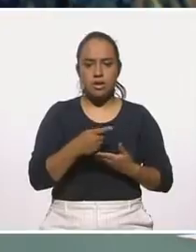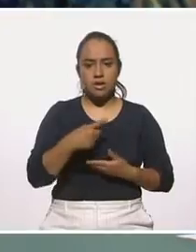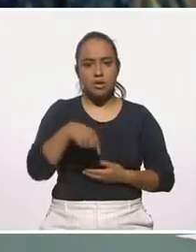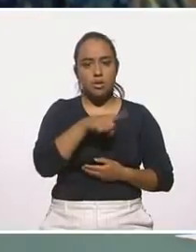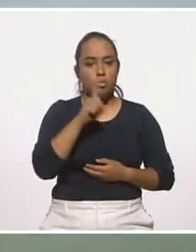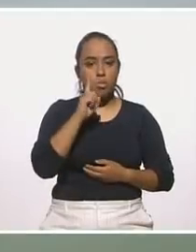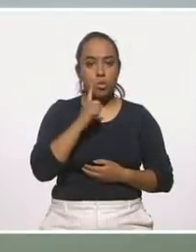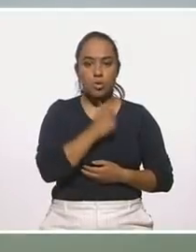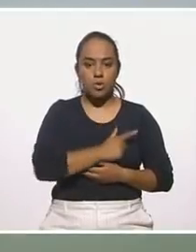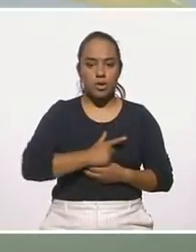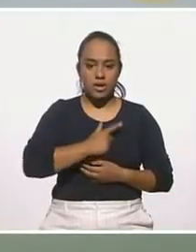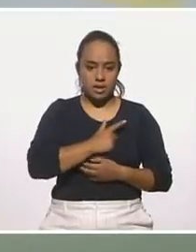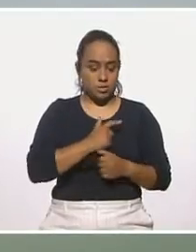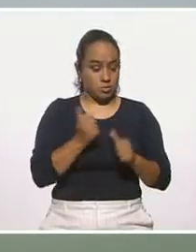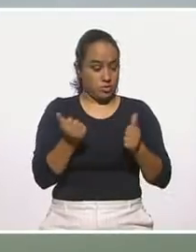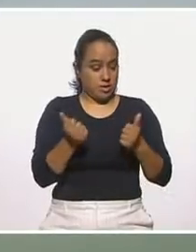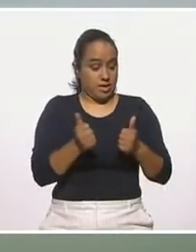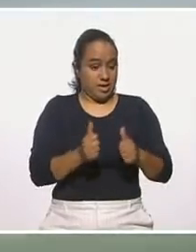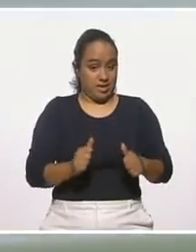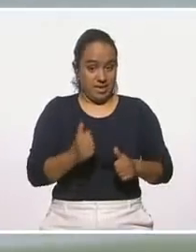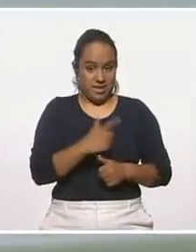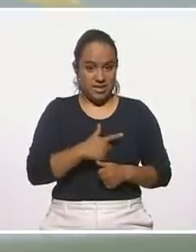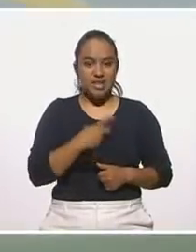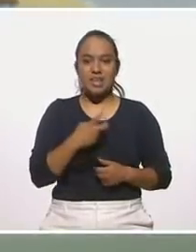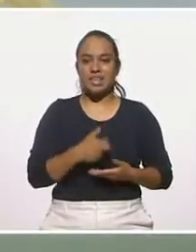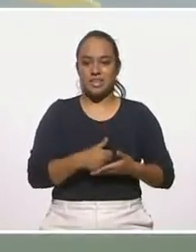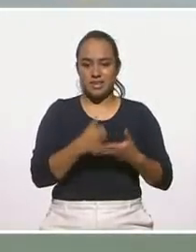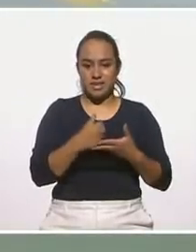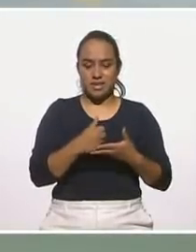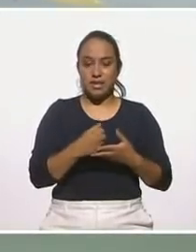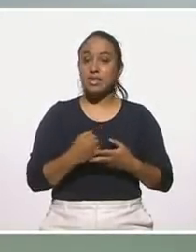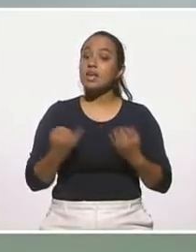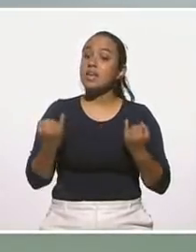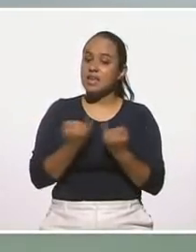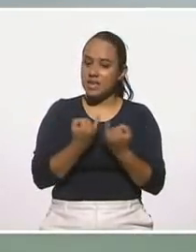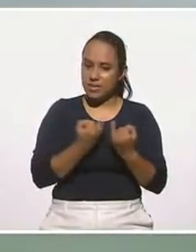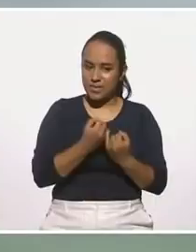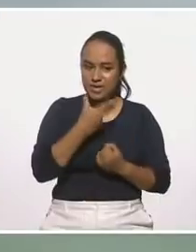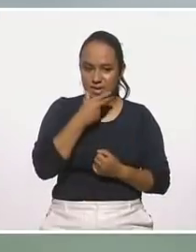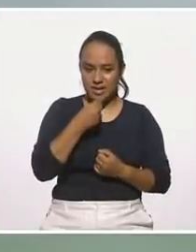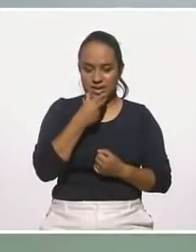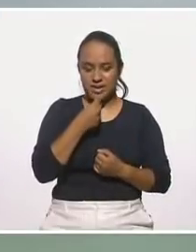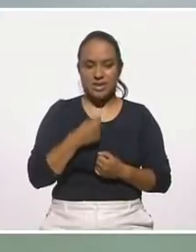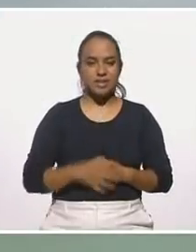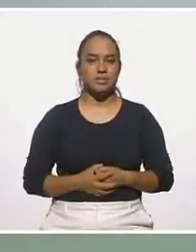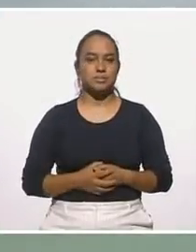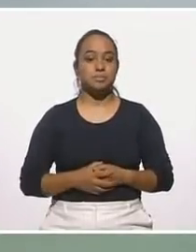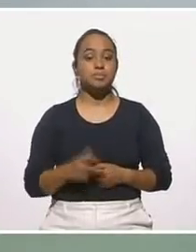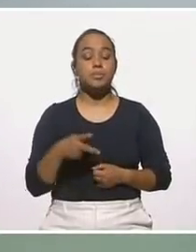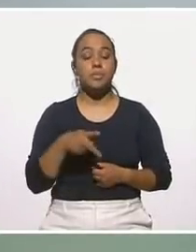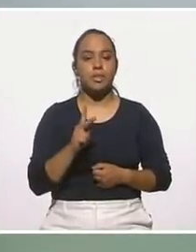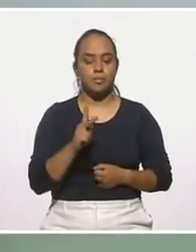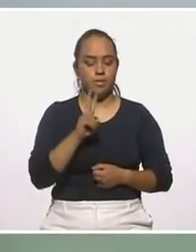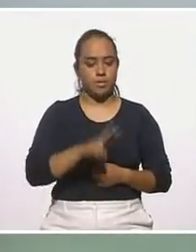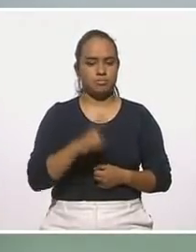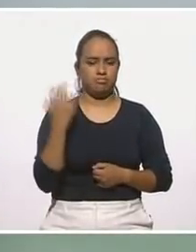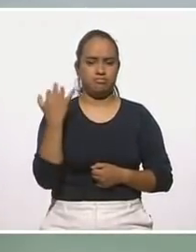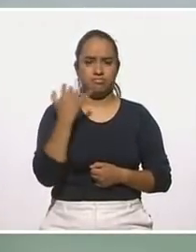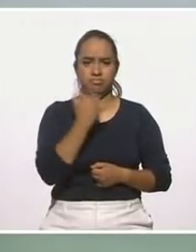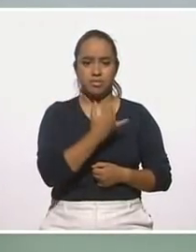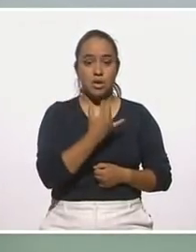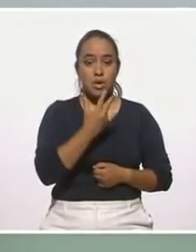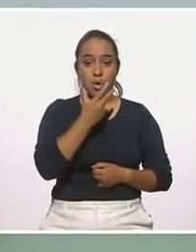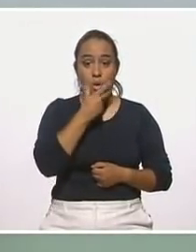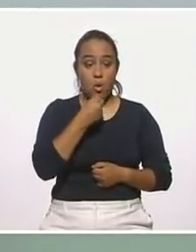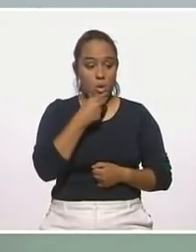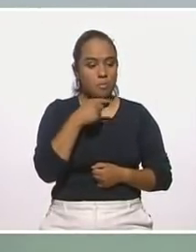mujeres que nos gusta estar en forma. También los hombres. ¿Verdad? Los hombres también, pero son exquisitos y los hombres son los